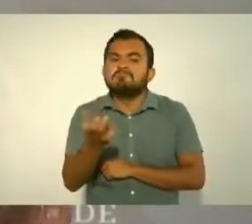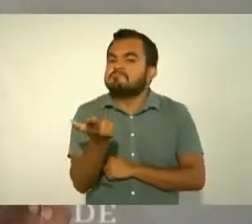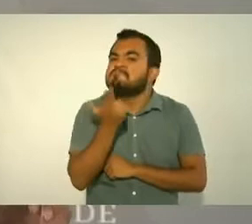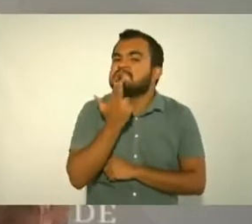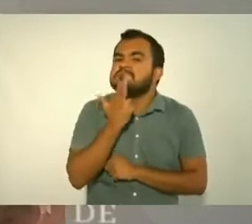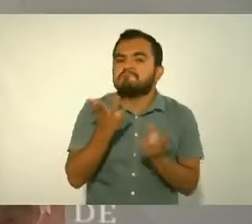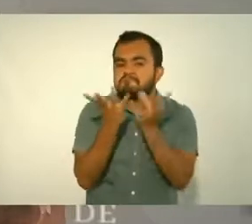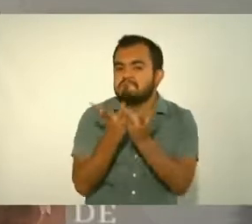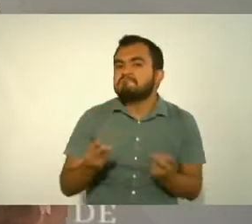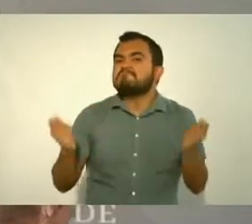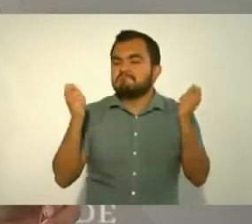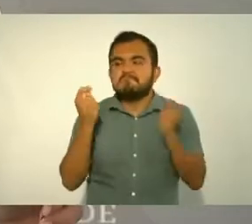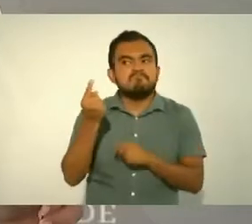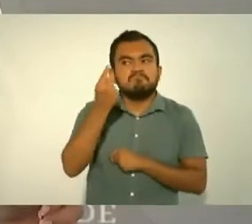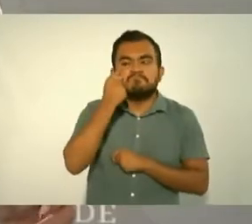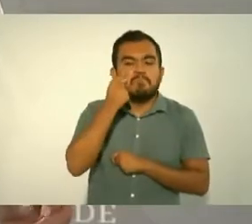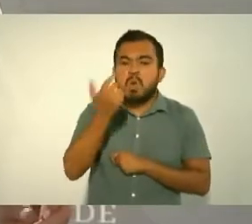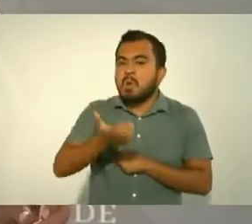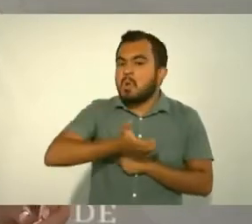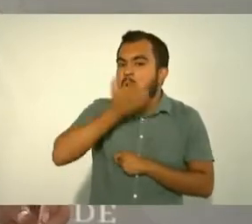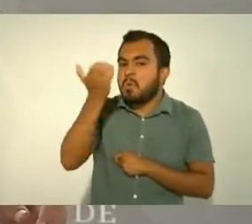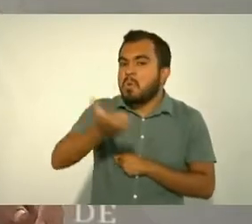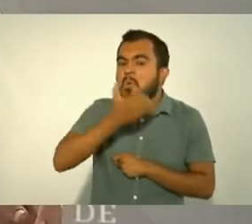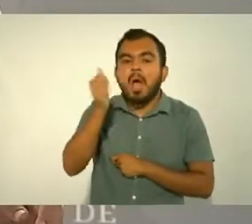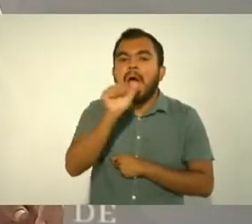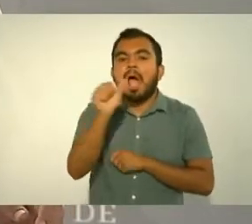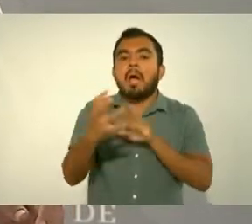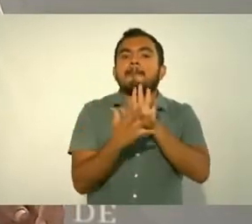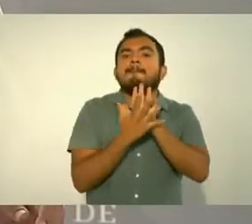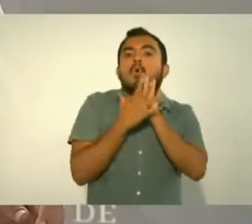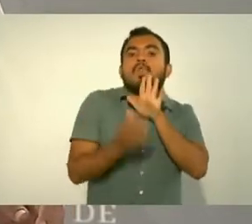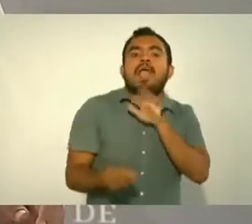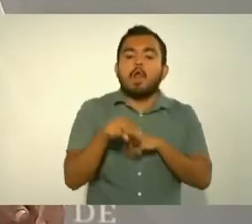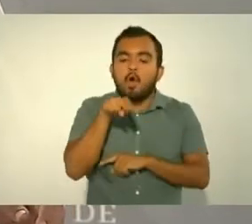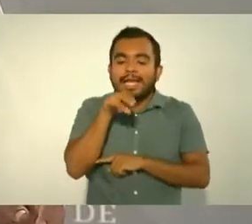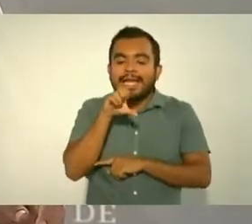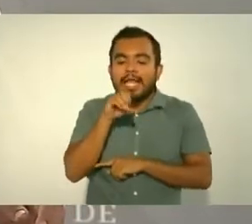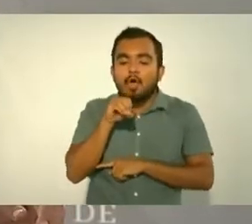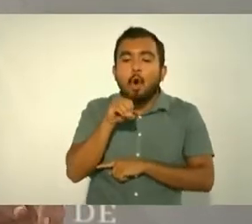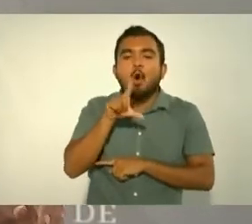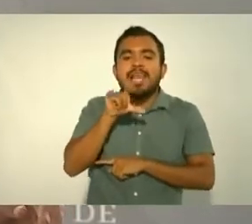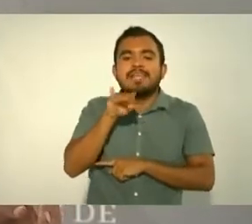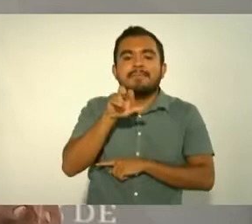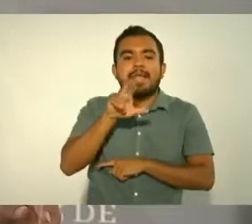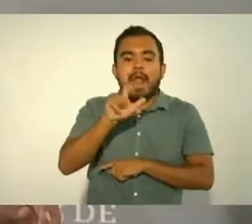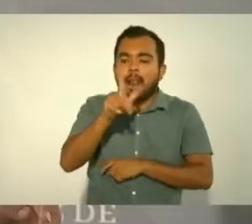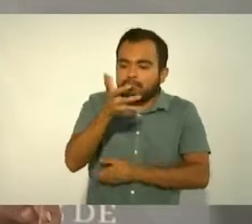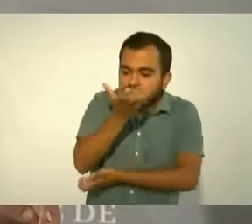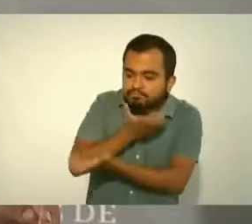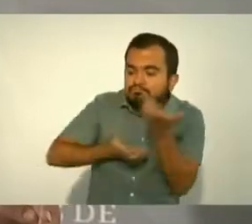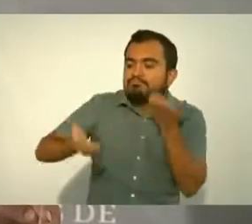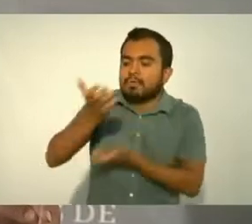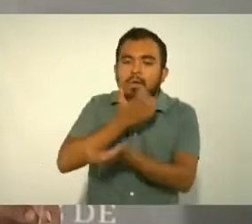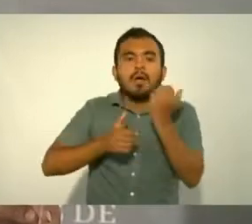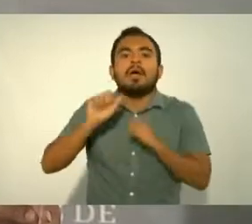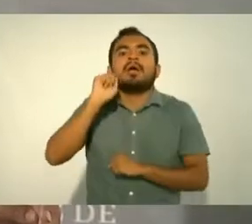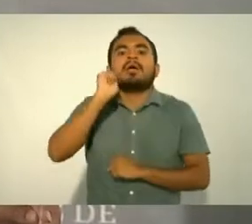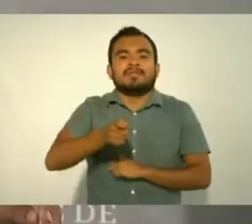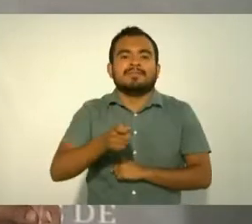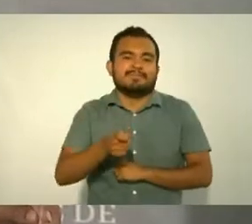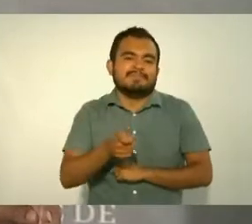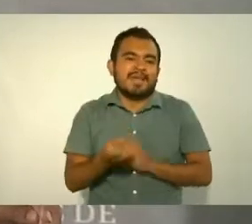más usual en el modelo neoliberal o neoporfirista, convertir las deudas